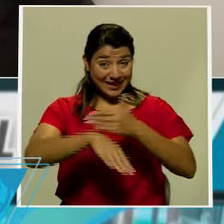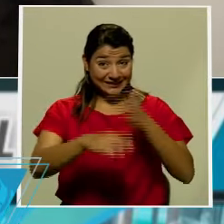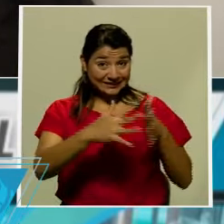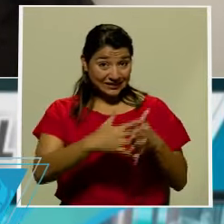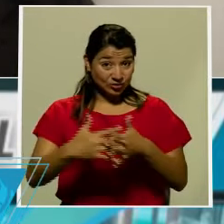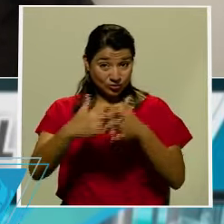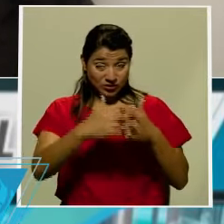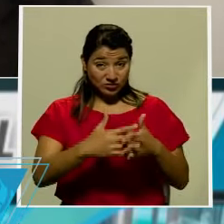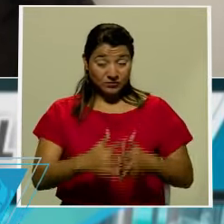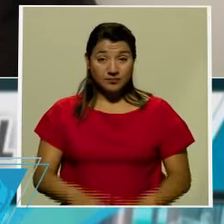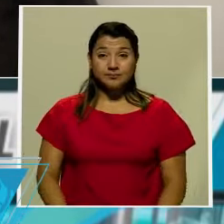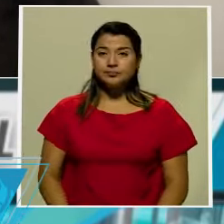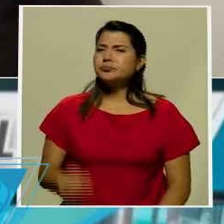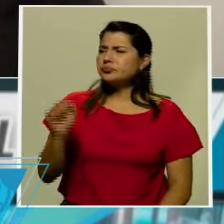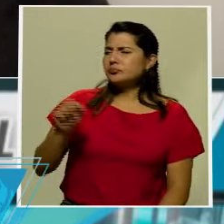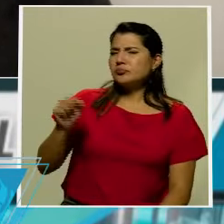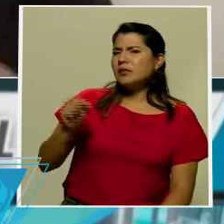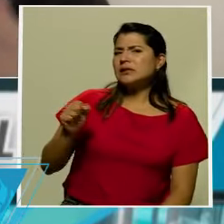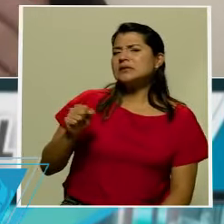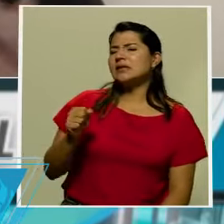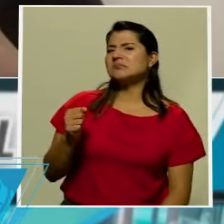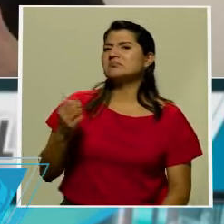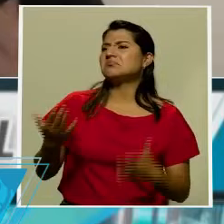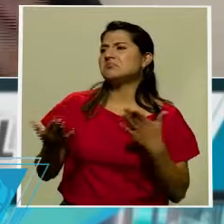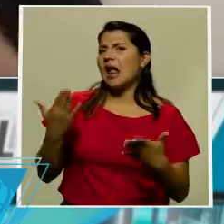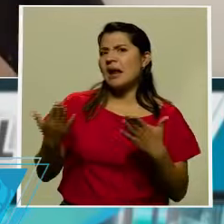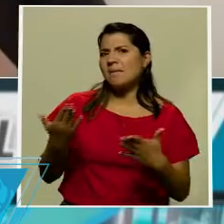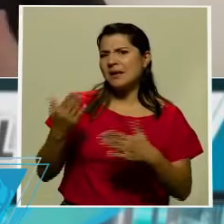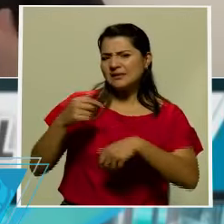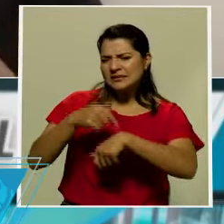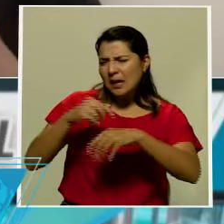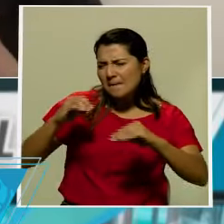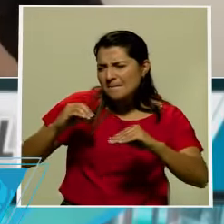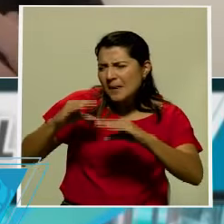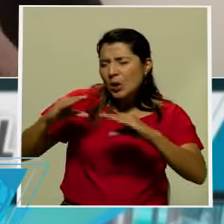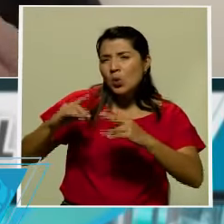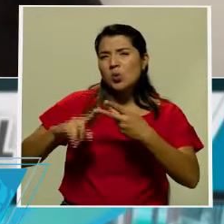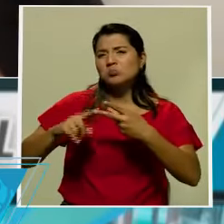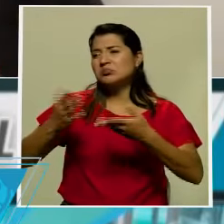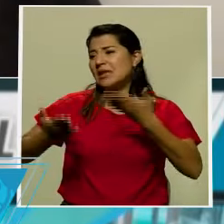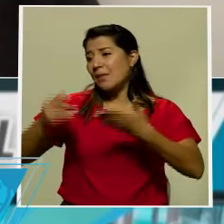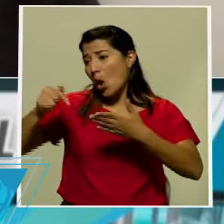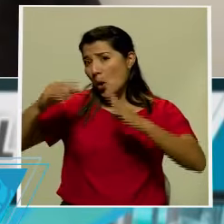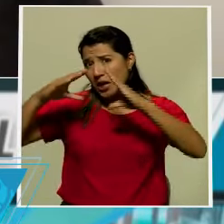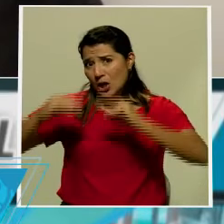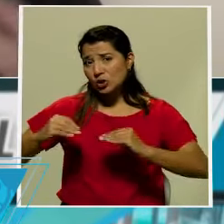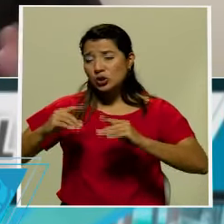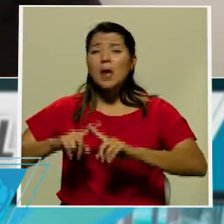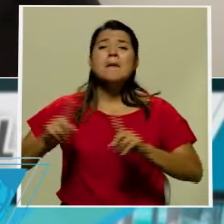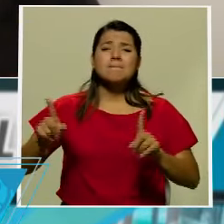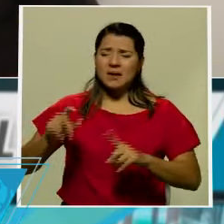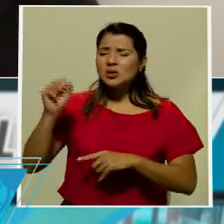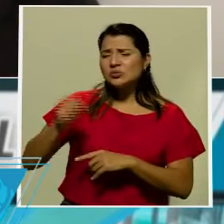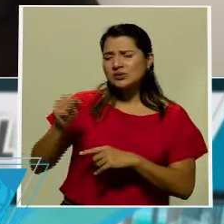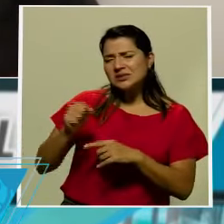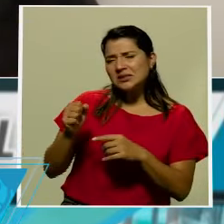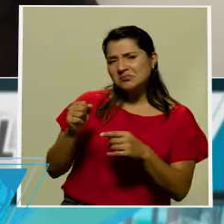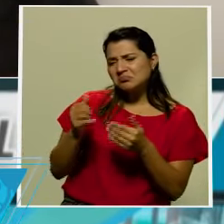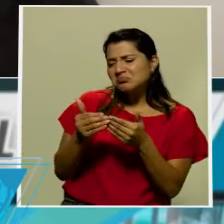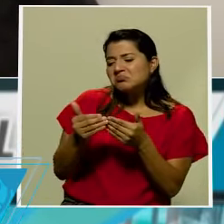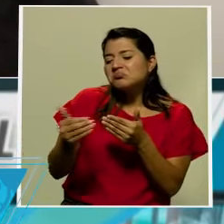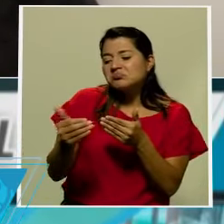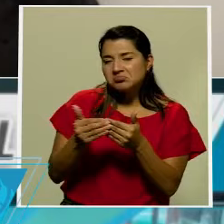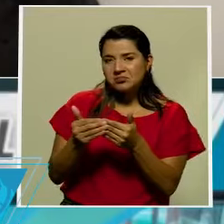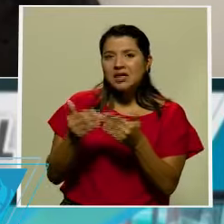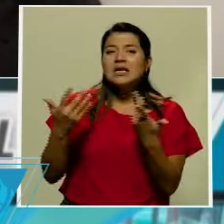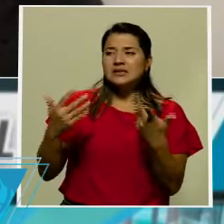Unidos. Sí, es decir, puede que sea en la madrugada, puede que sea en la misma noche de hoy, pero efectivamente en las próximas horas va a